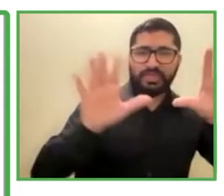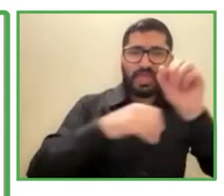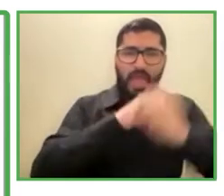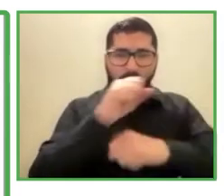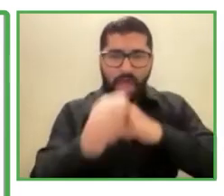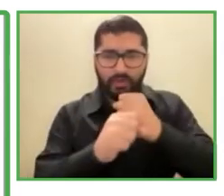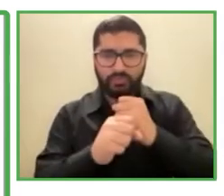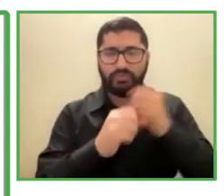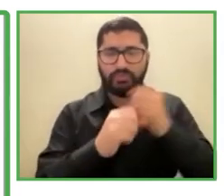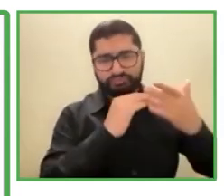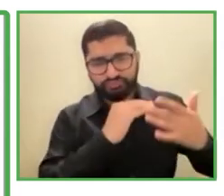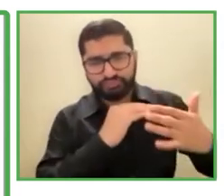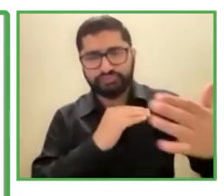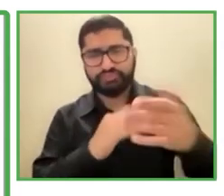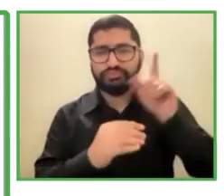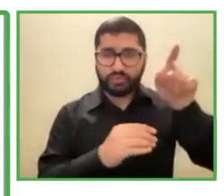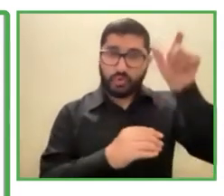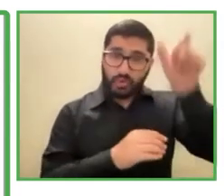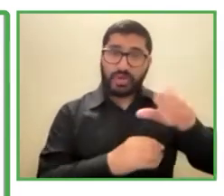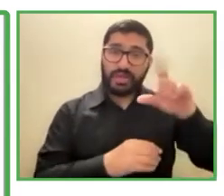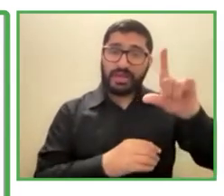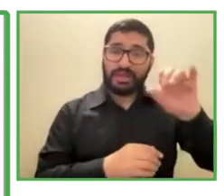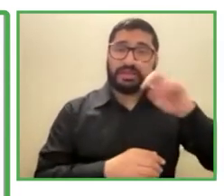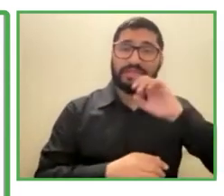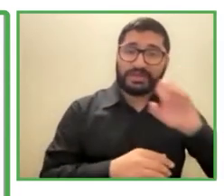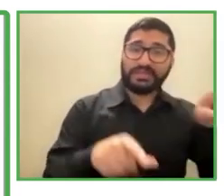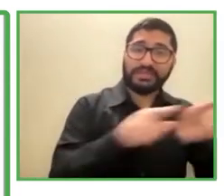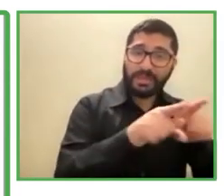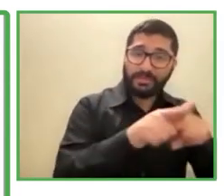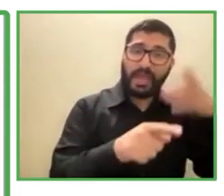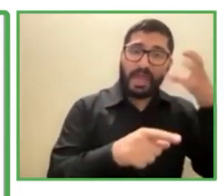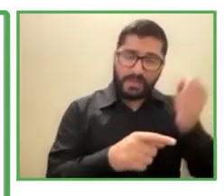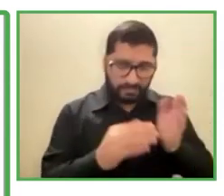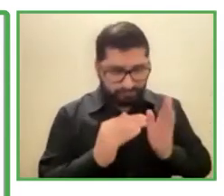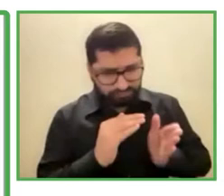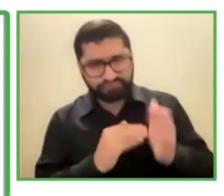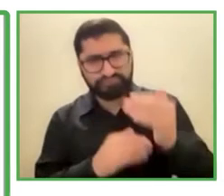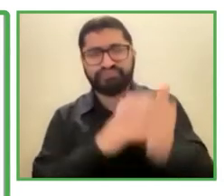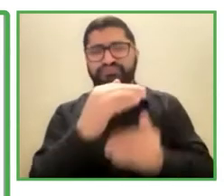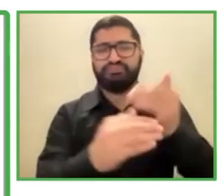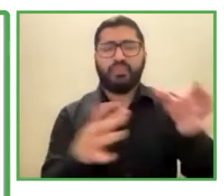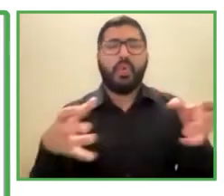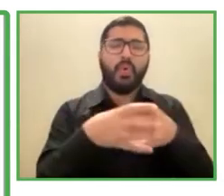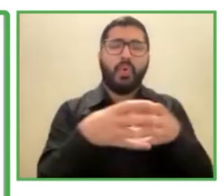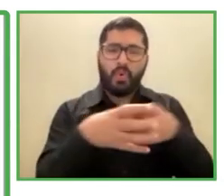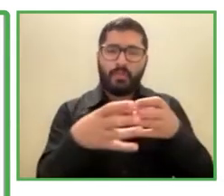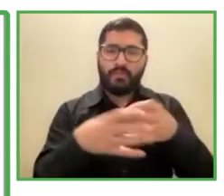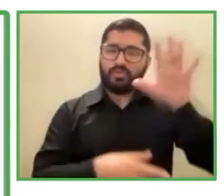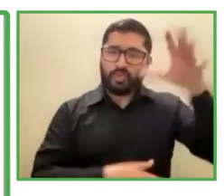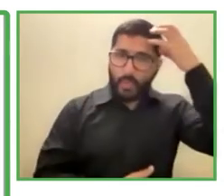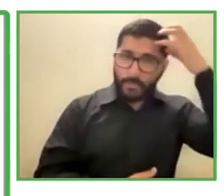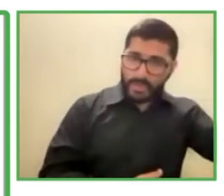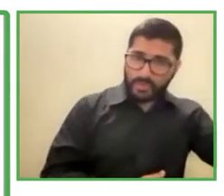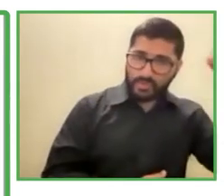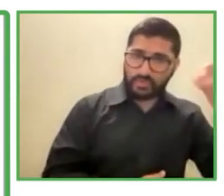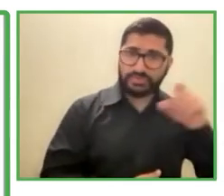con el gobierno de Singapur con ASEAN y también con B-Lab Global señores y señores